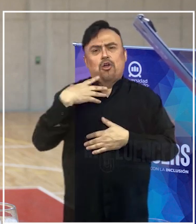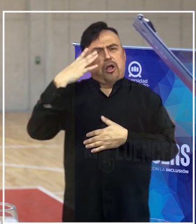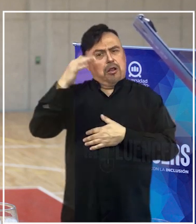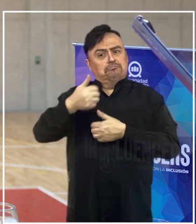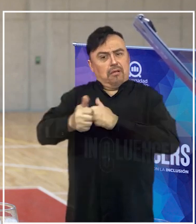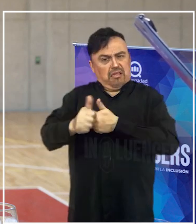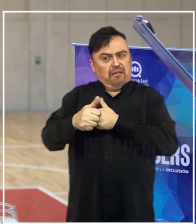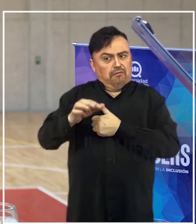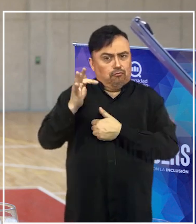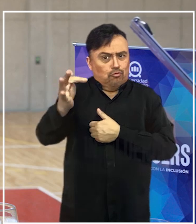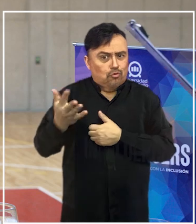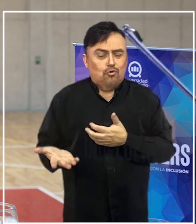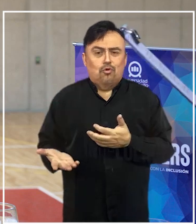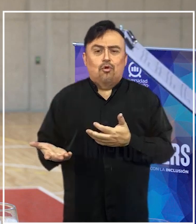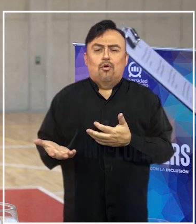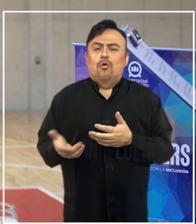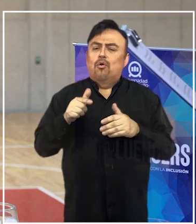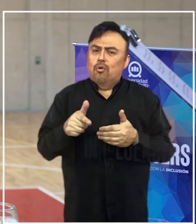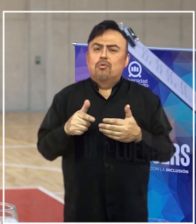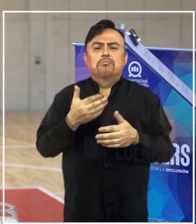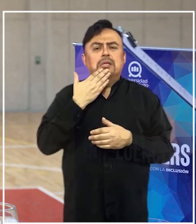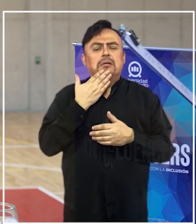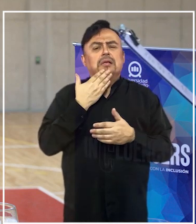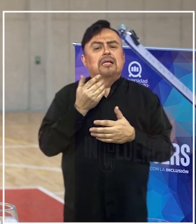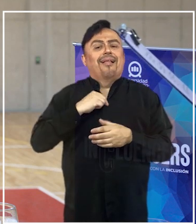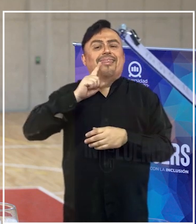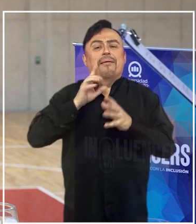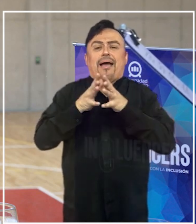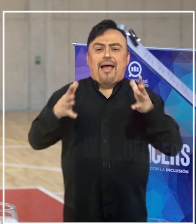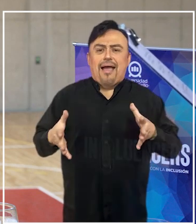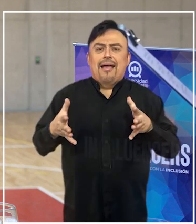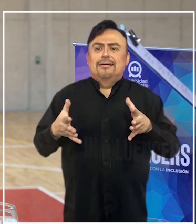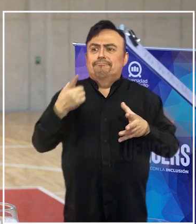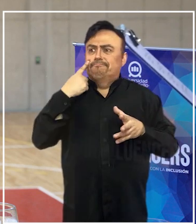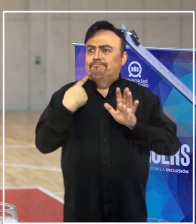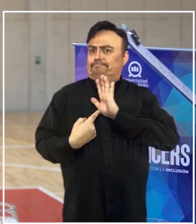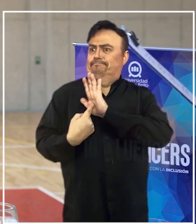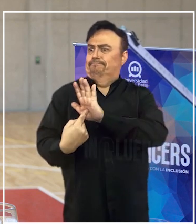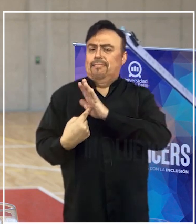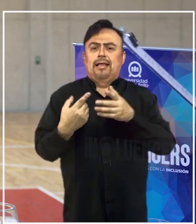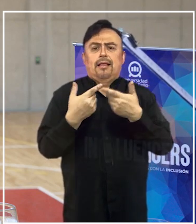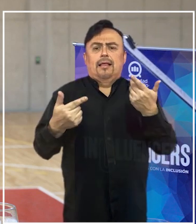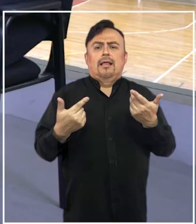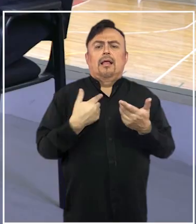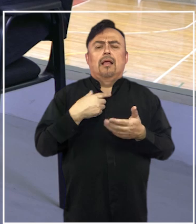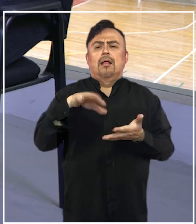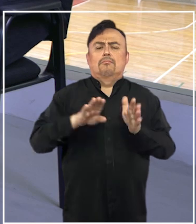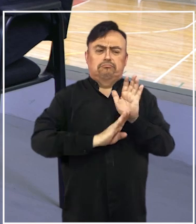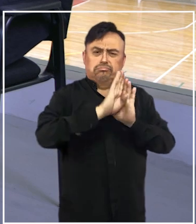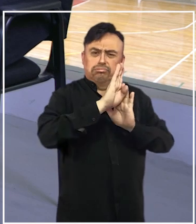viene es ir también teniendo más presencia en distintos puntos de desarrollo.